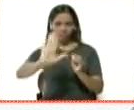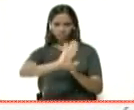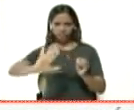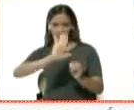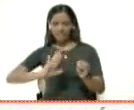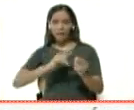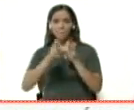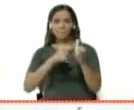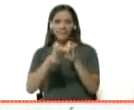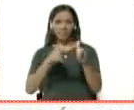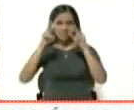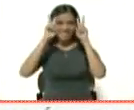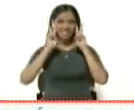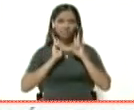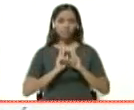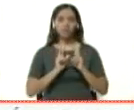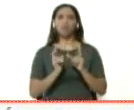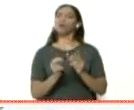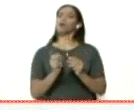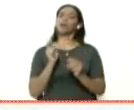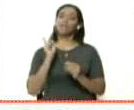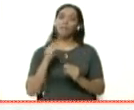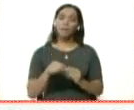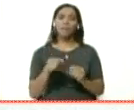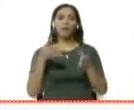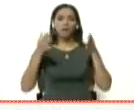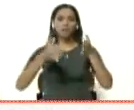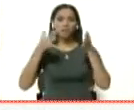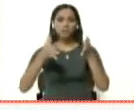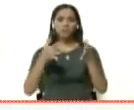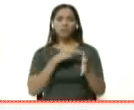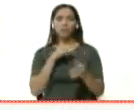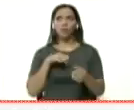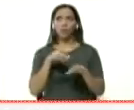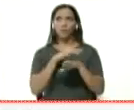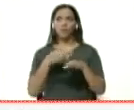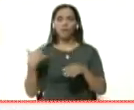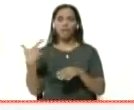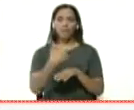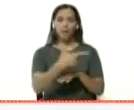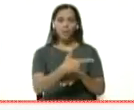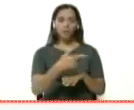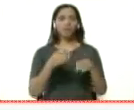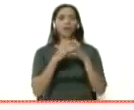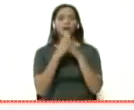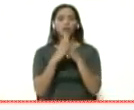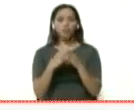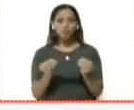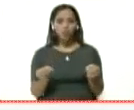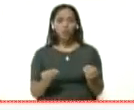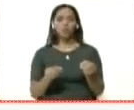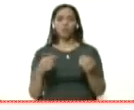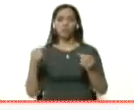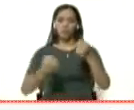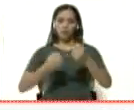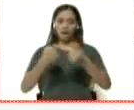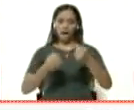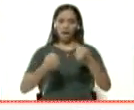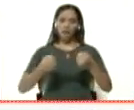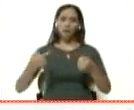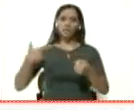caso del metro y la recomendación que seguramente hará nuestro ministro de transporte a todas las líneas de transporte